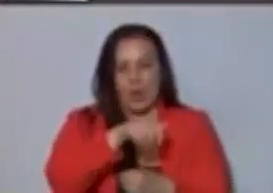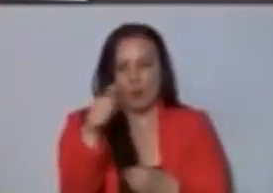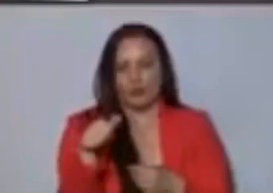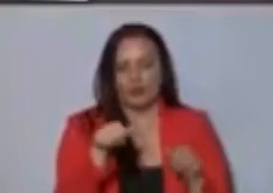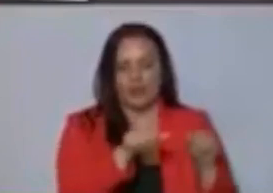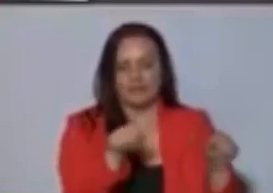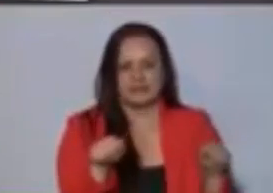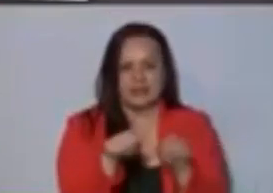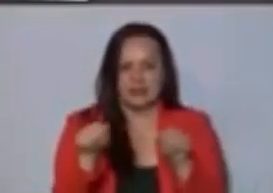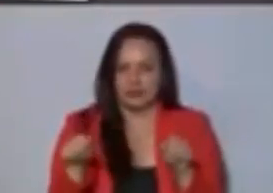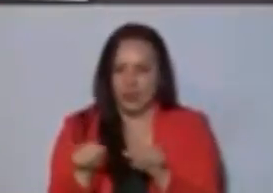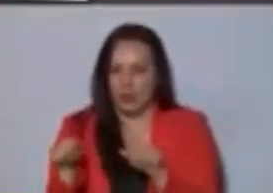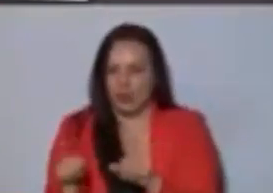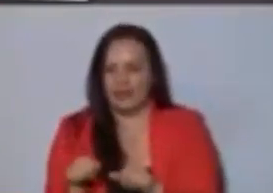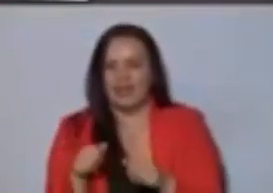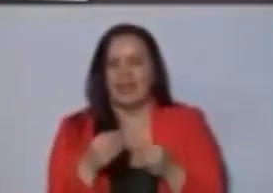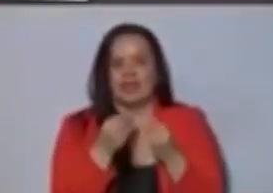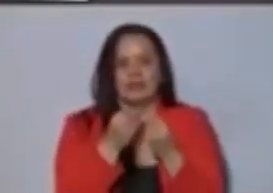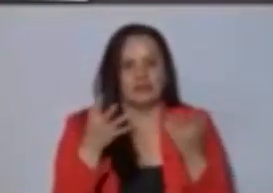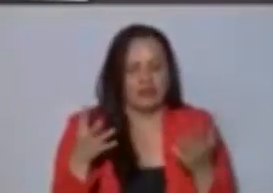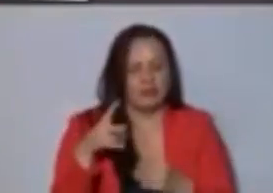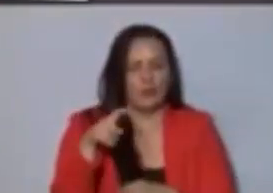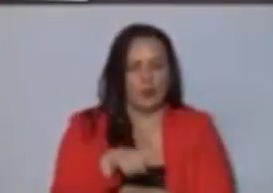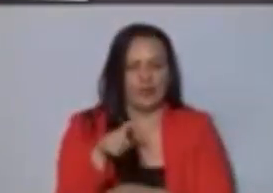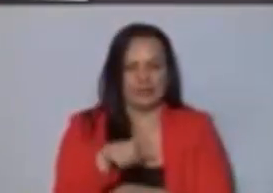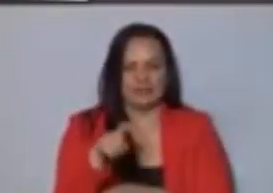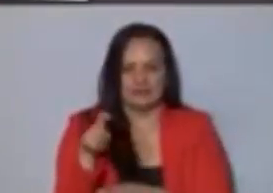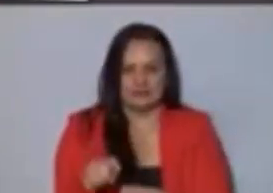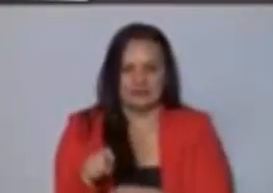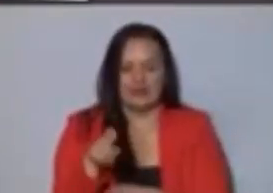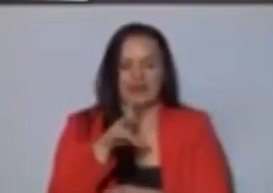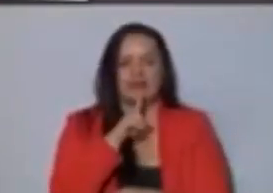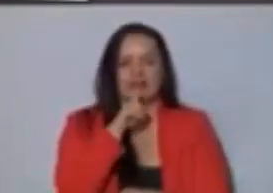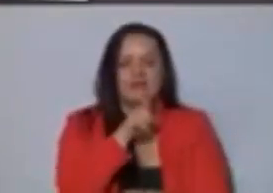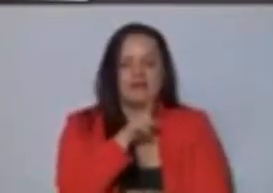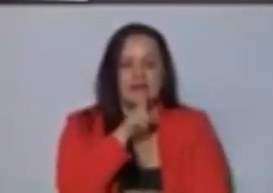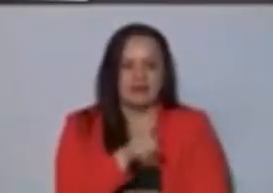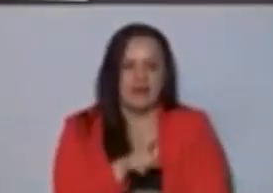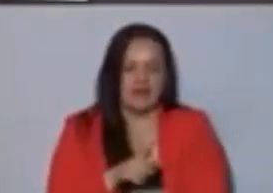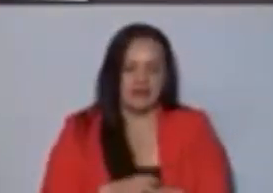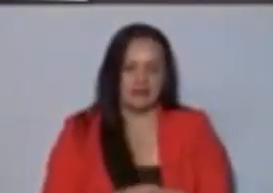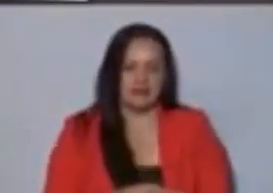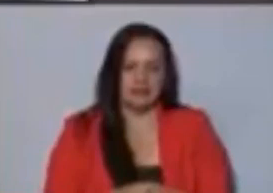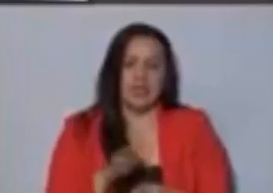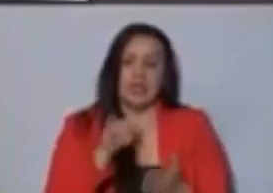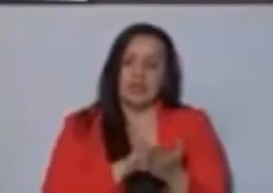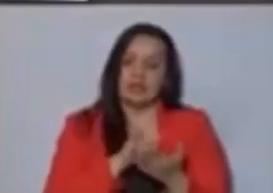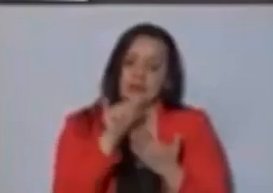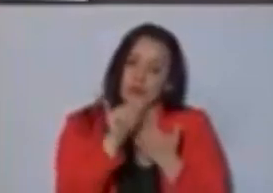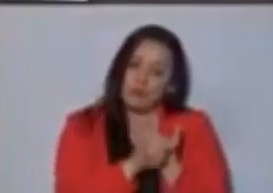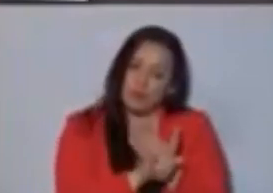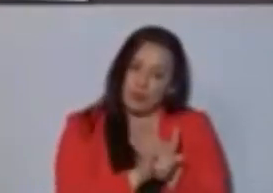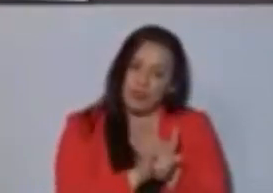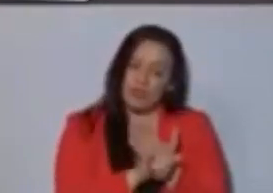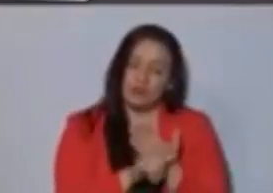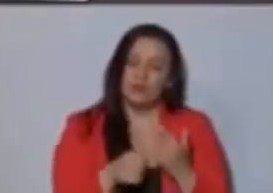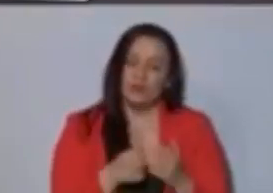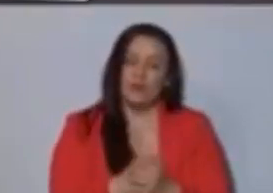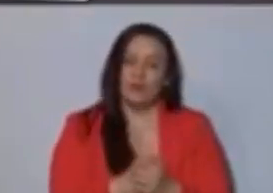sectores que tanto lo necesitan y que de verdad es un proyecto que